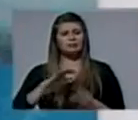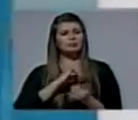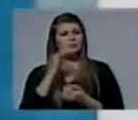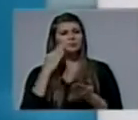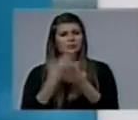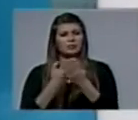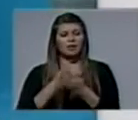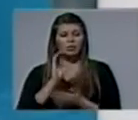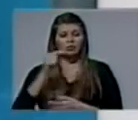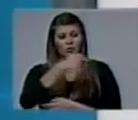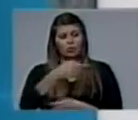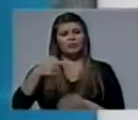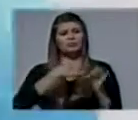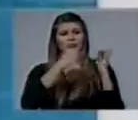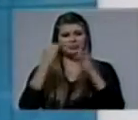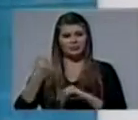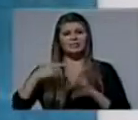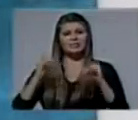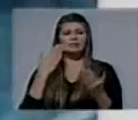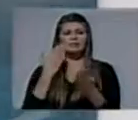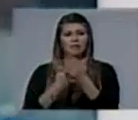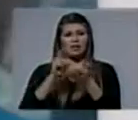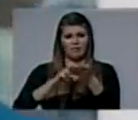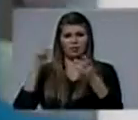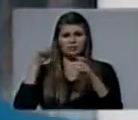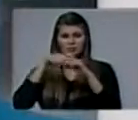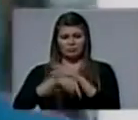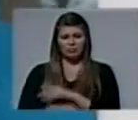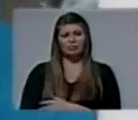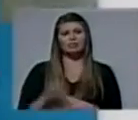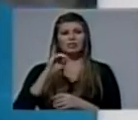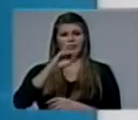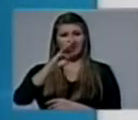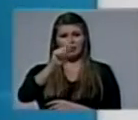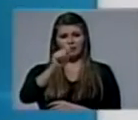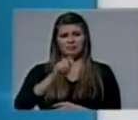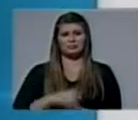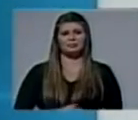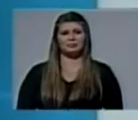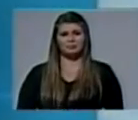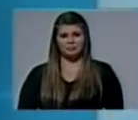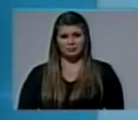del día fue presentado por la Facultad de Teología, sede IBA.